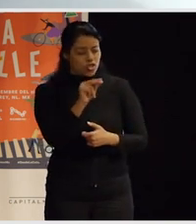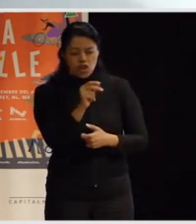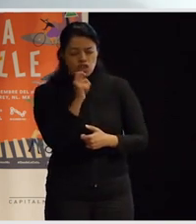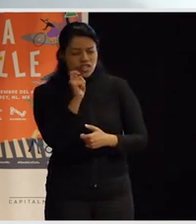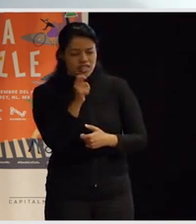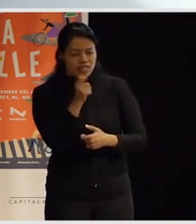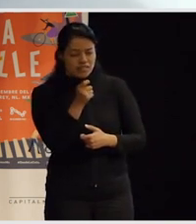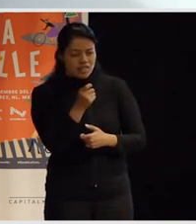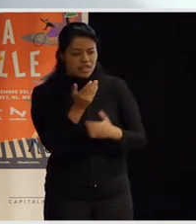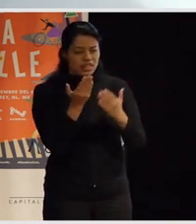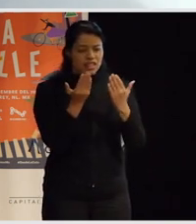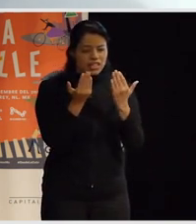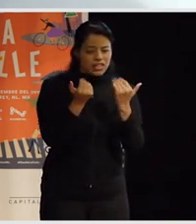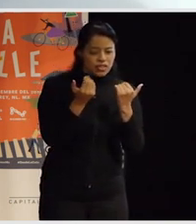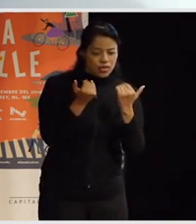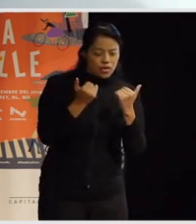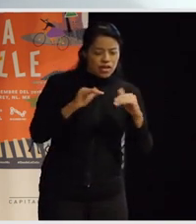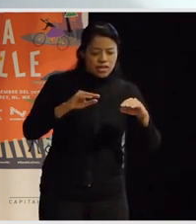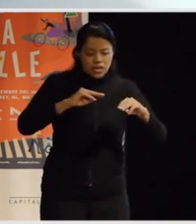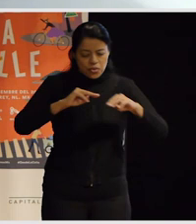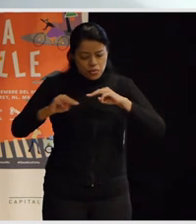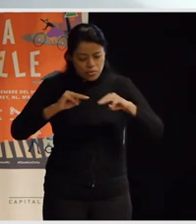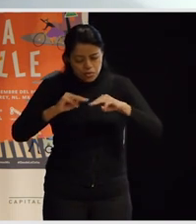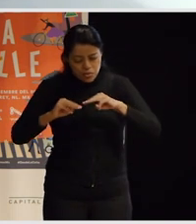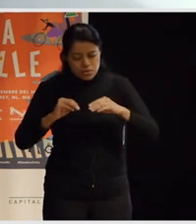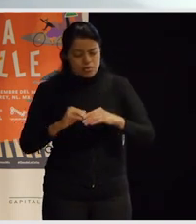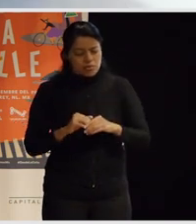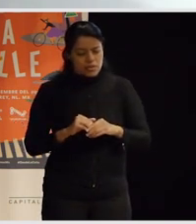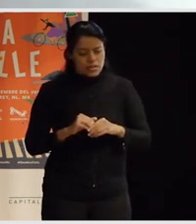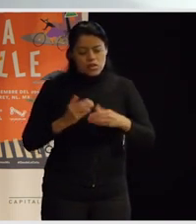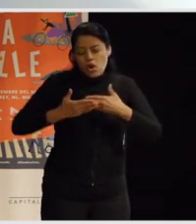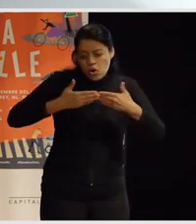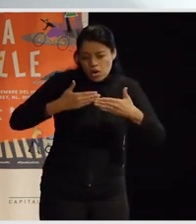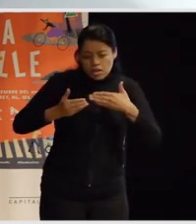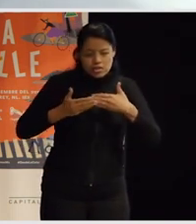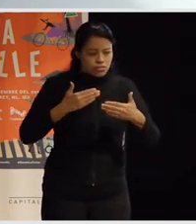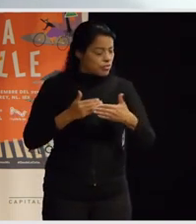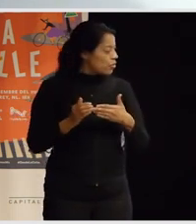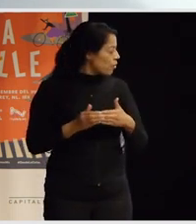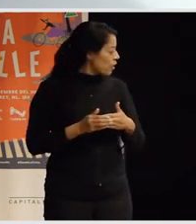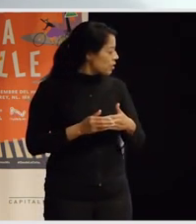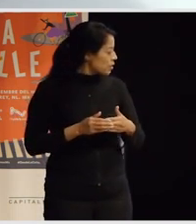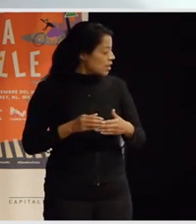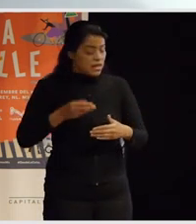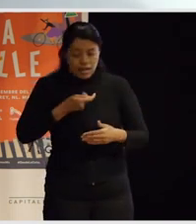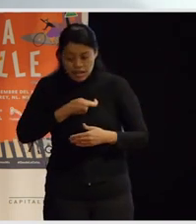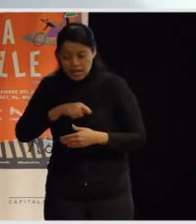que luego haya un movimiento potente feminista porque en las huelgas del 8 de marzo es verdad que en el País Vasco ha sido brutal pero en Madrid también